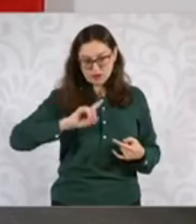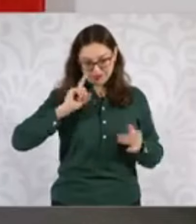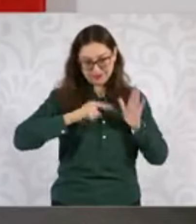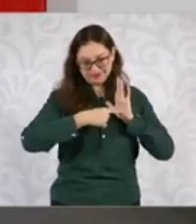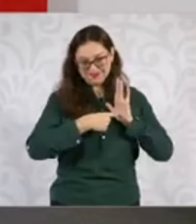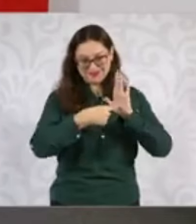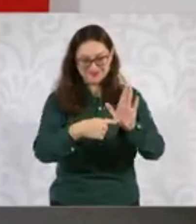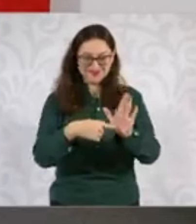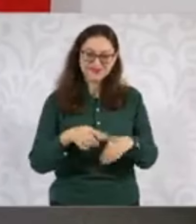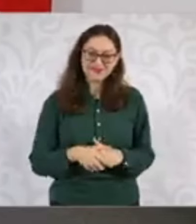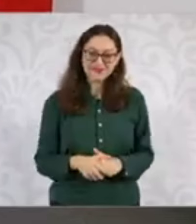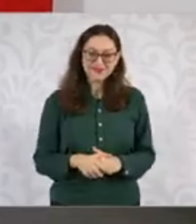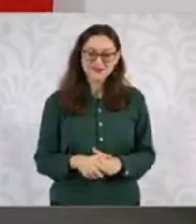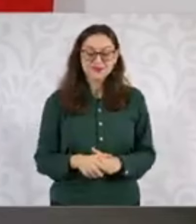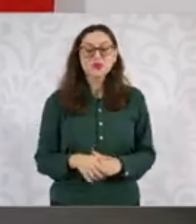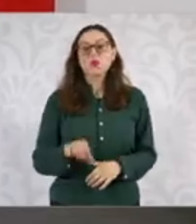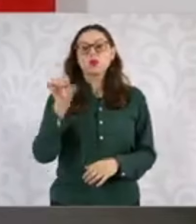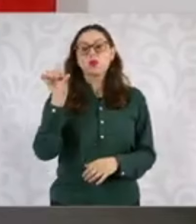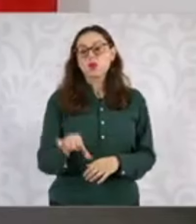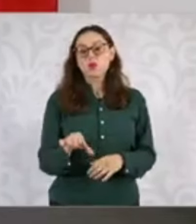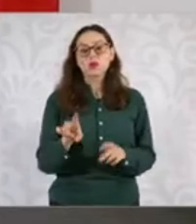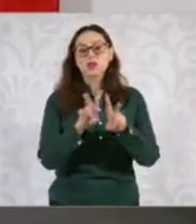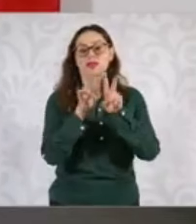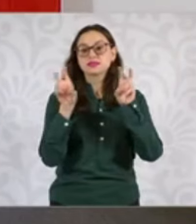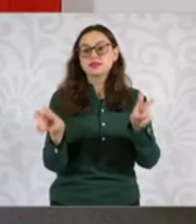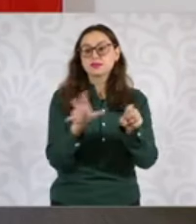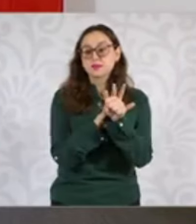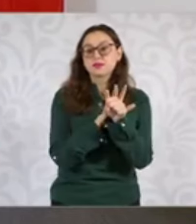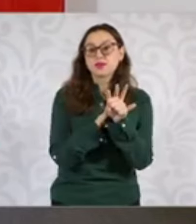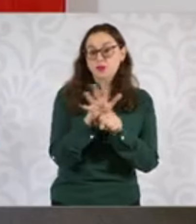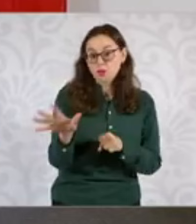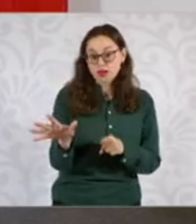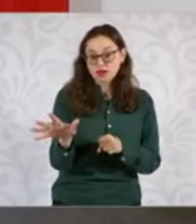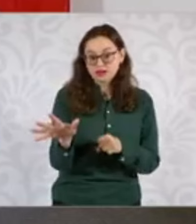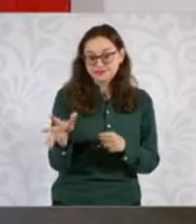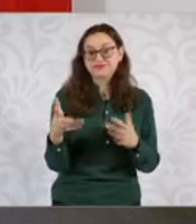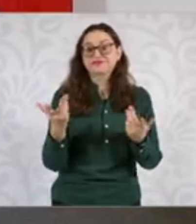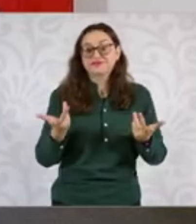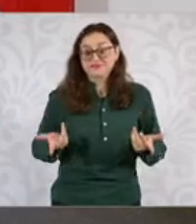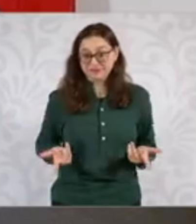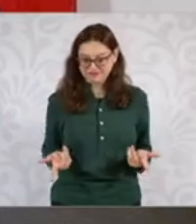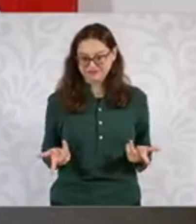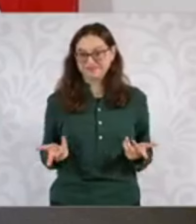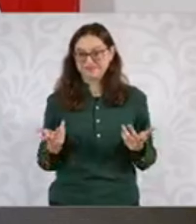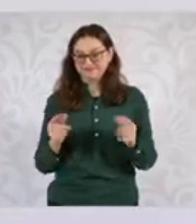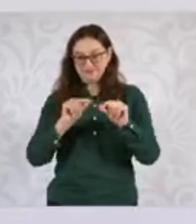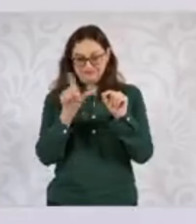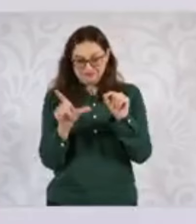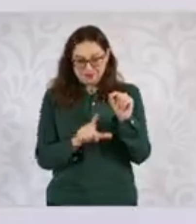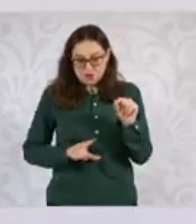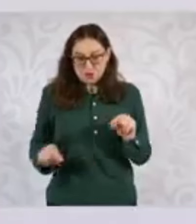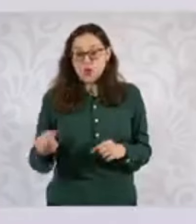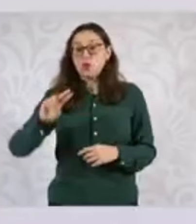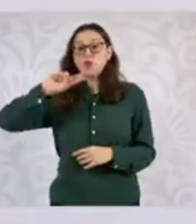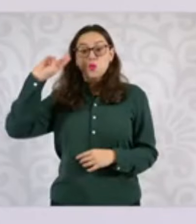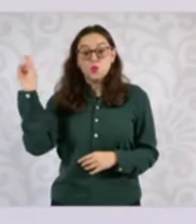a hablar sobre cómo vamos a aumentar el número de universidades para